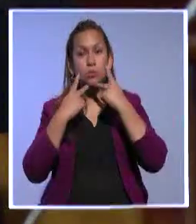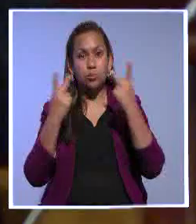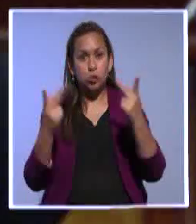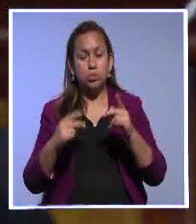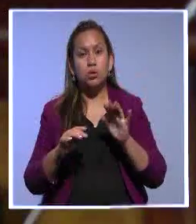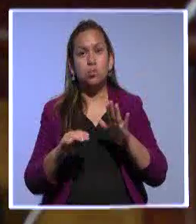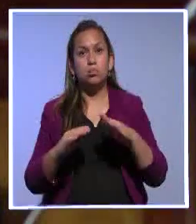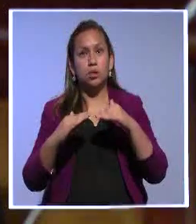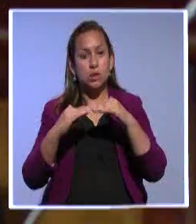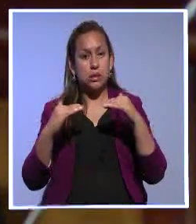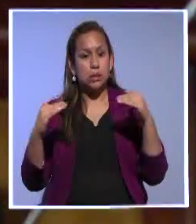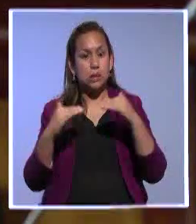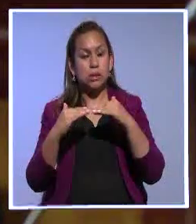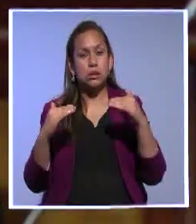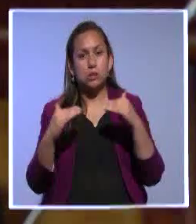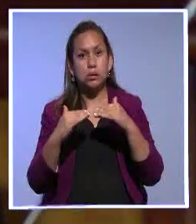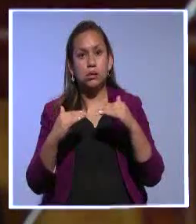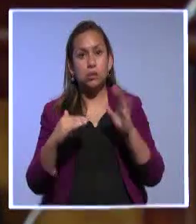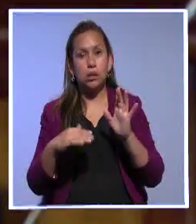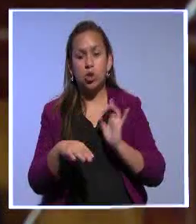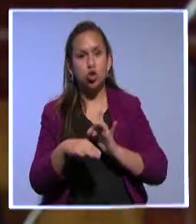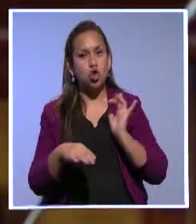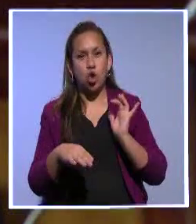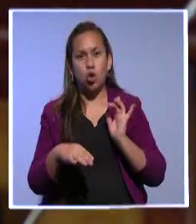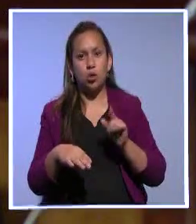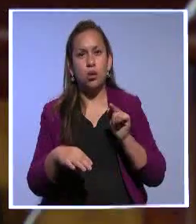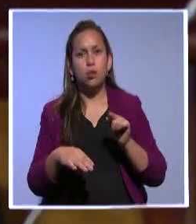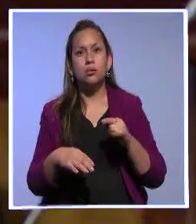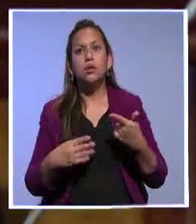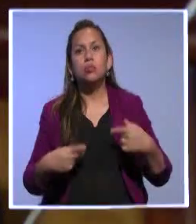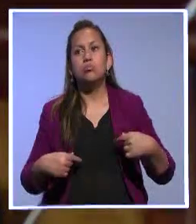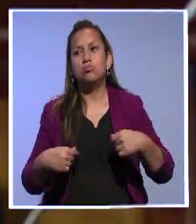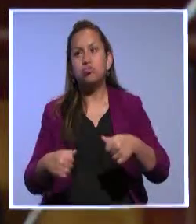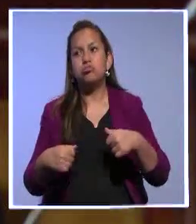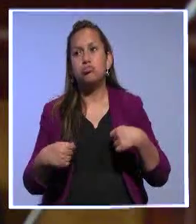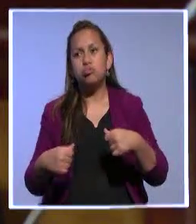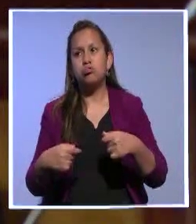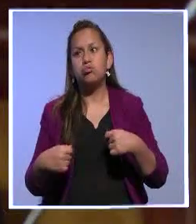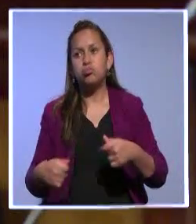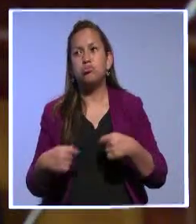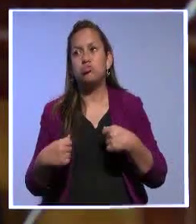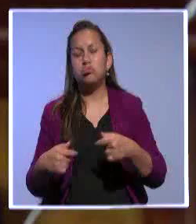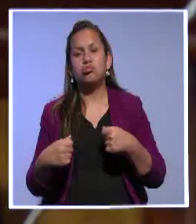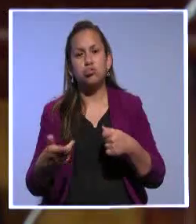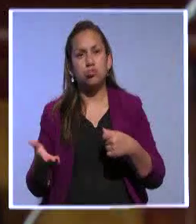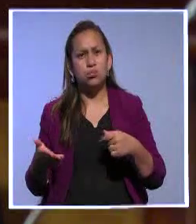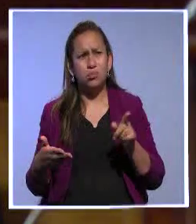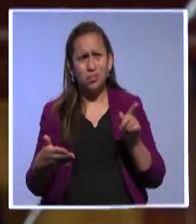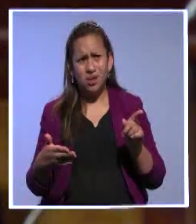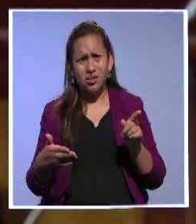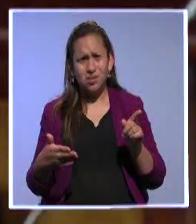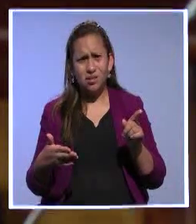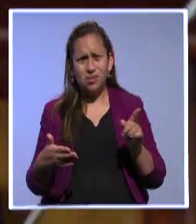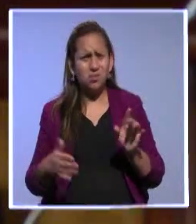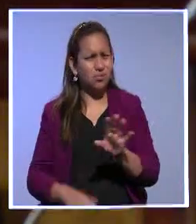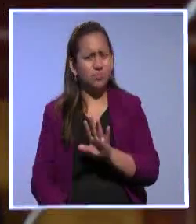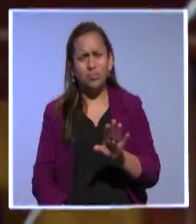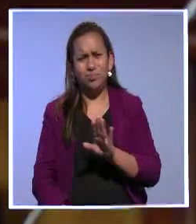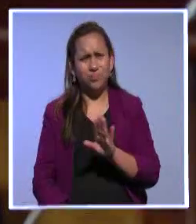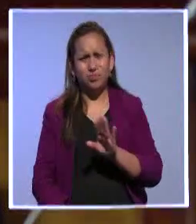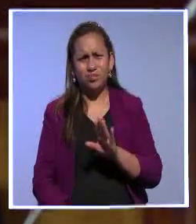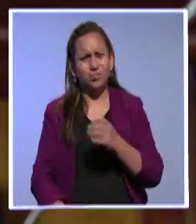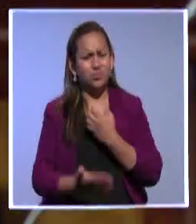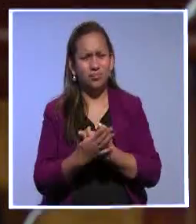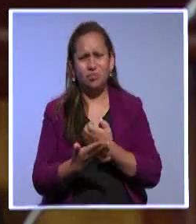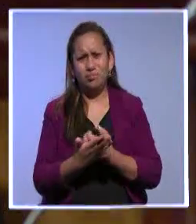y mantuvo intacto el nivel de gasto corriente en el sector público. Ese no es el mecanismo para incentivar una economía.